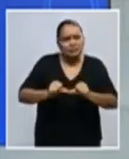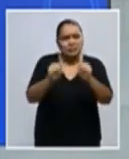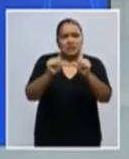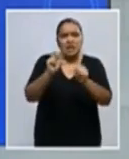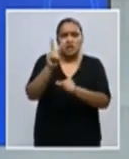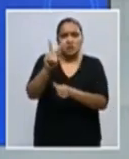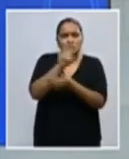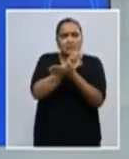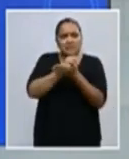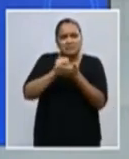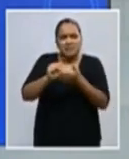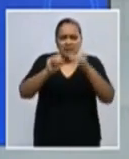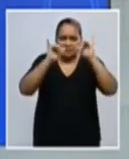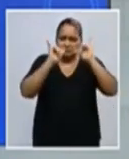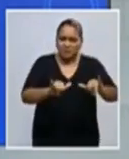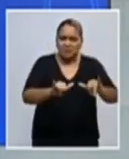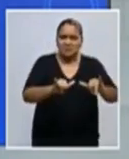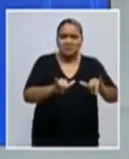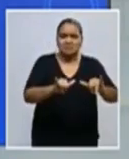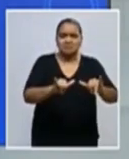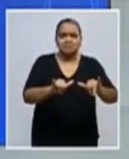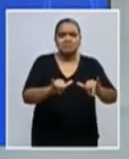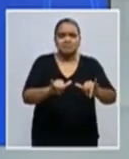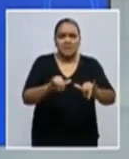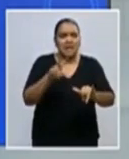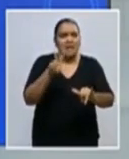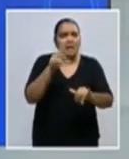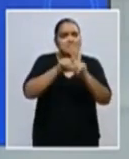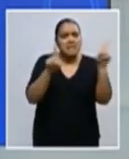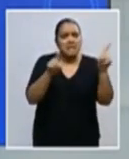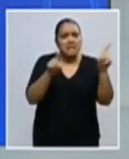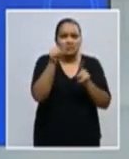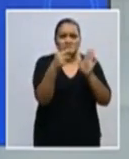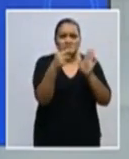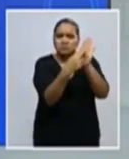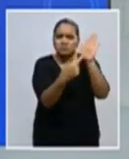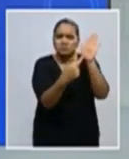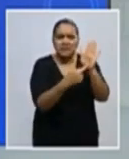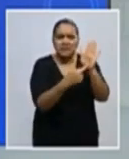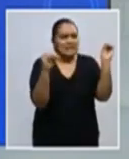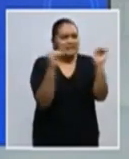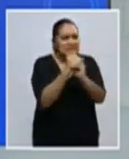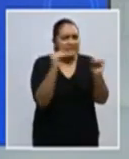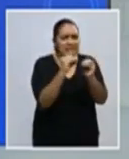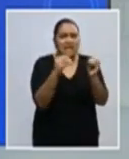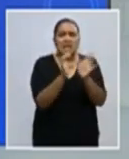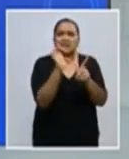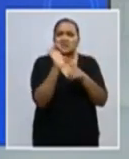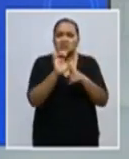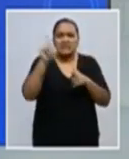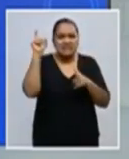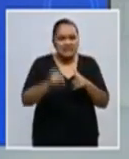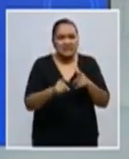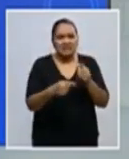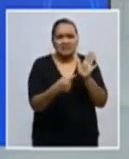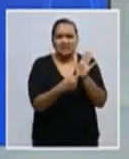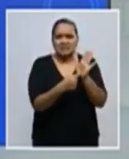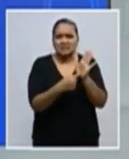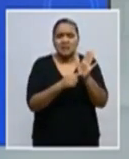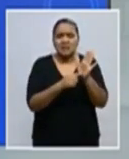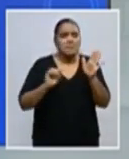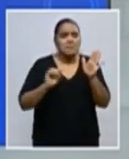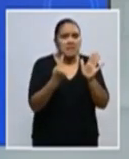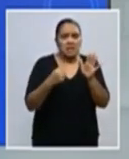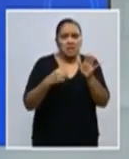epidemia. Pero ninguna medida será efectiva si la población no atiende las indicaciones. Y la primera indicación es,